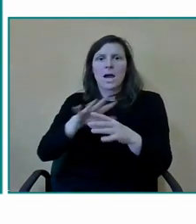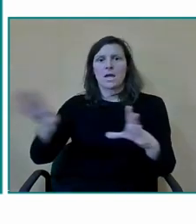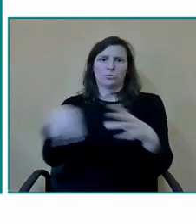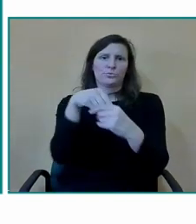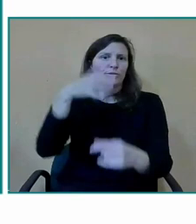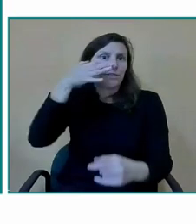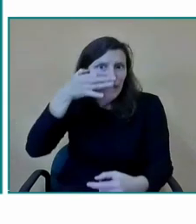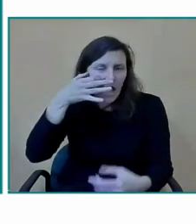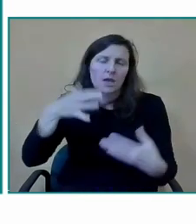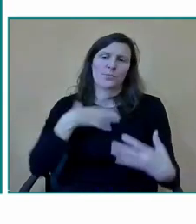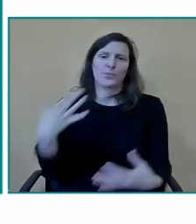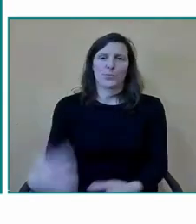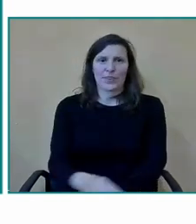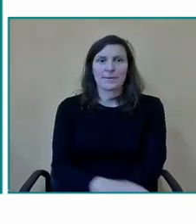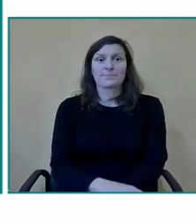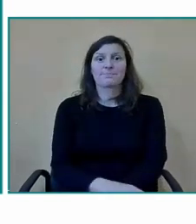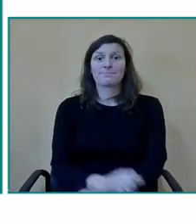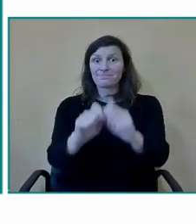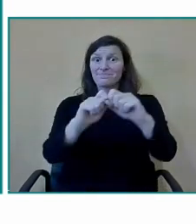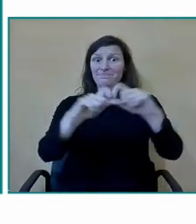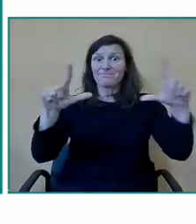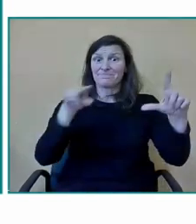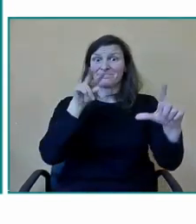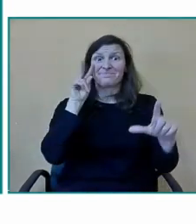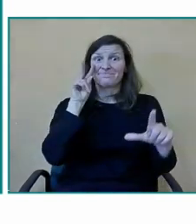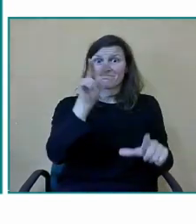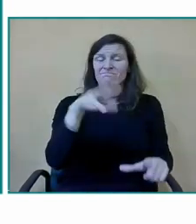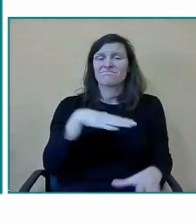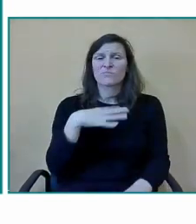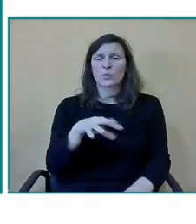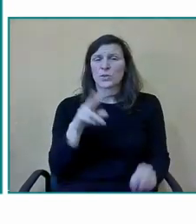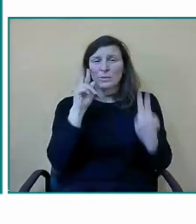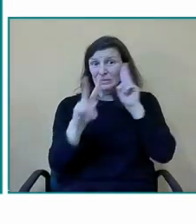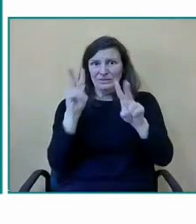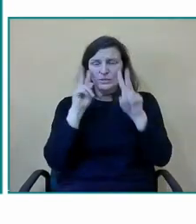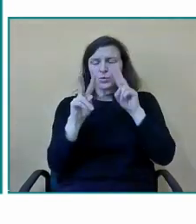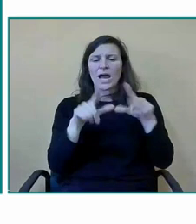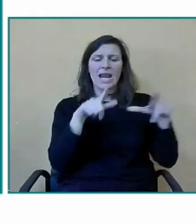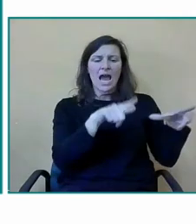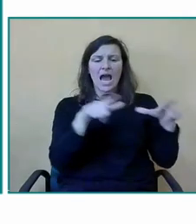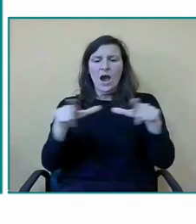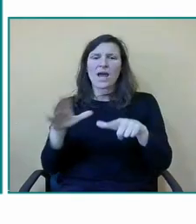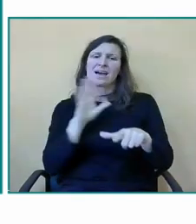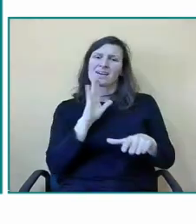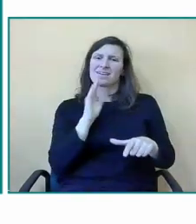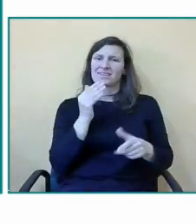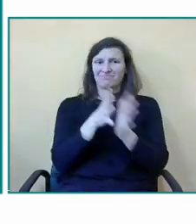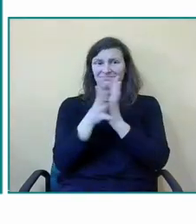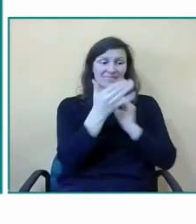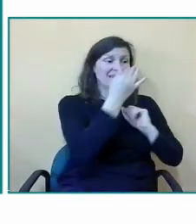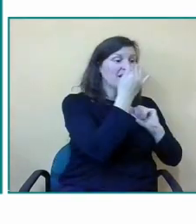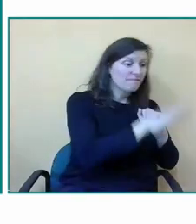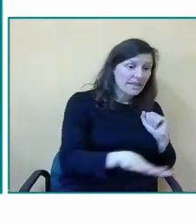aquí podéis ver de una forma muy visual pues esas aulas de las que estábamos haciendo